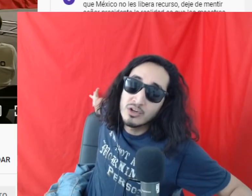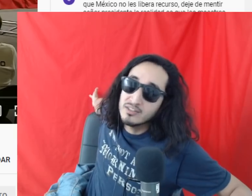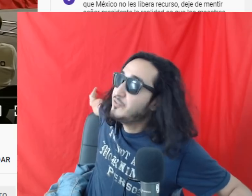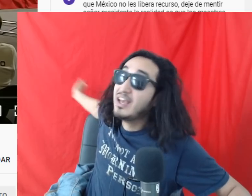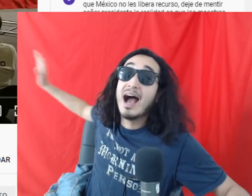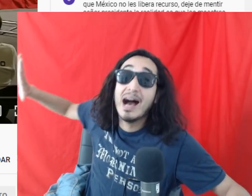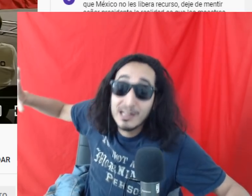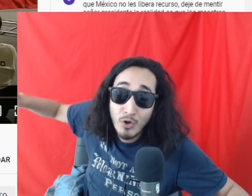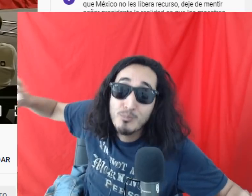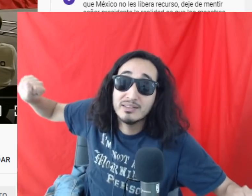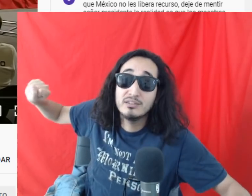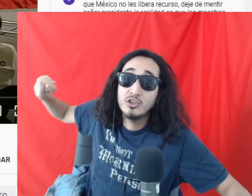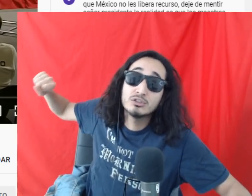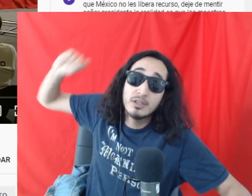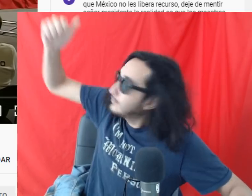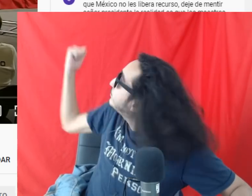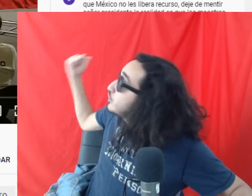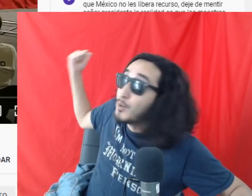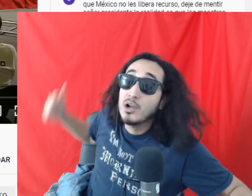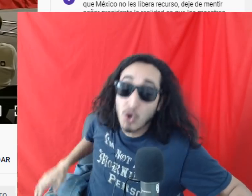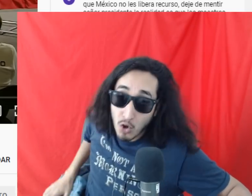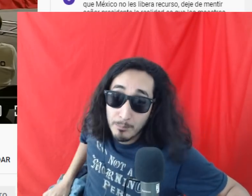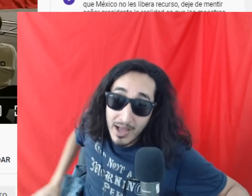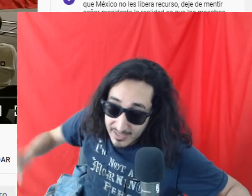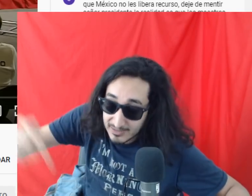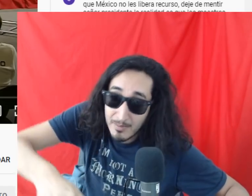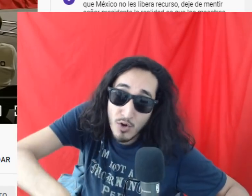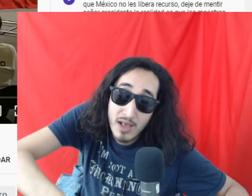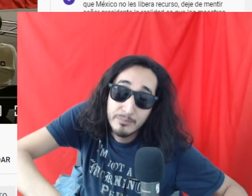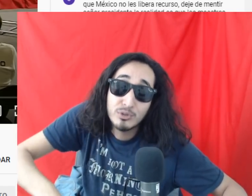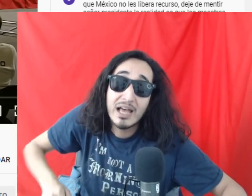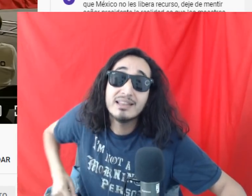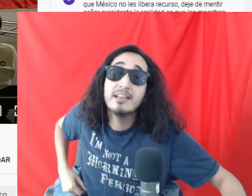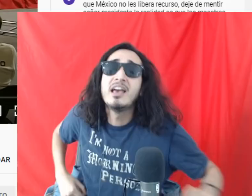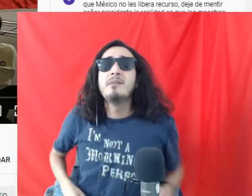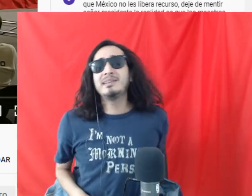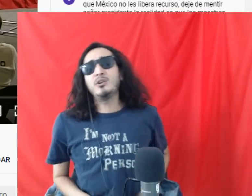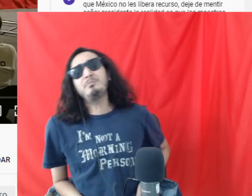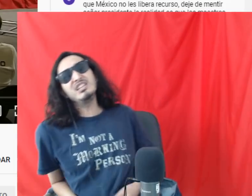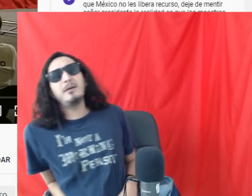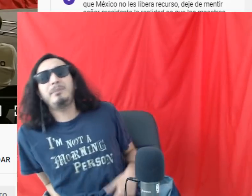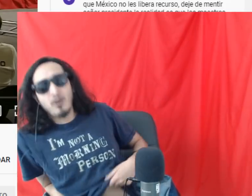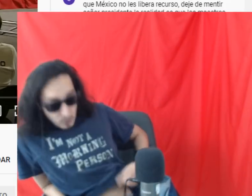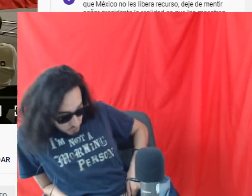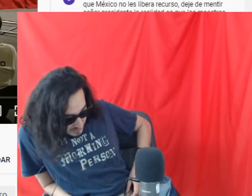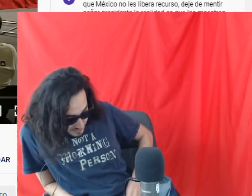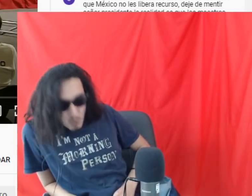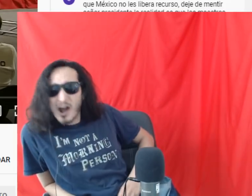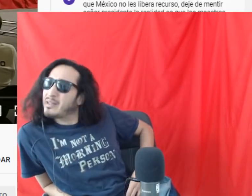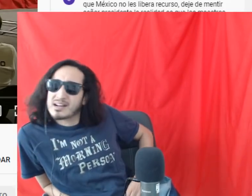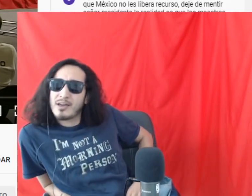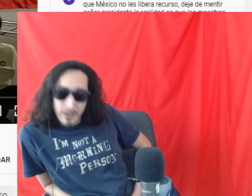rojo. Significa alto, pon atención. Por eso pongo el rojo, compa. Aquí se hablan cosas importantes. Me salió un pinche pelo el otro